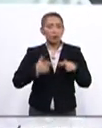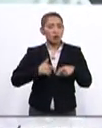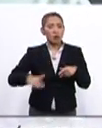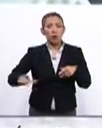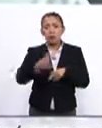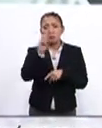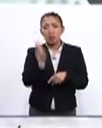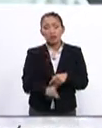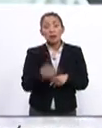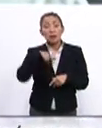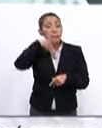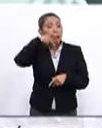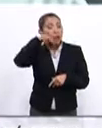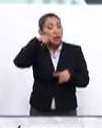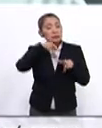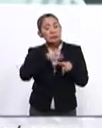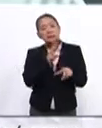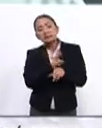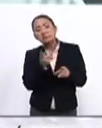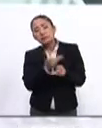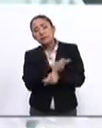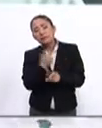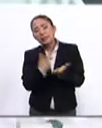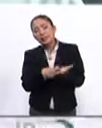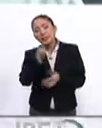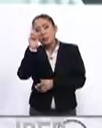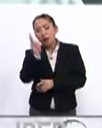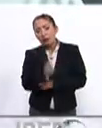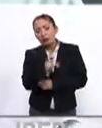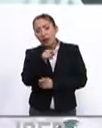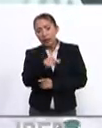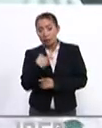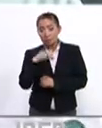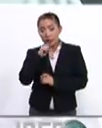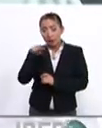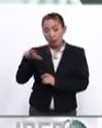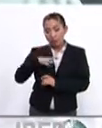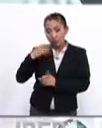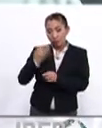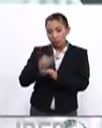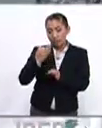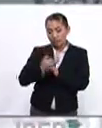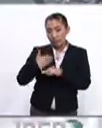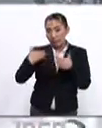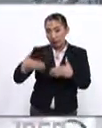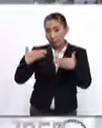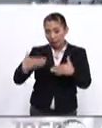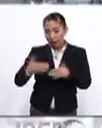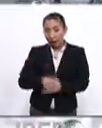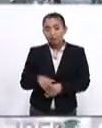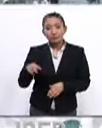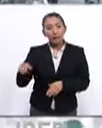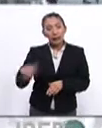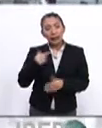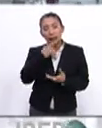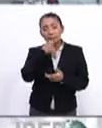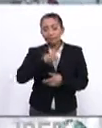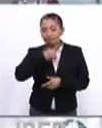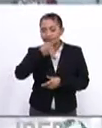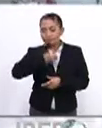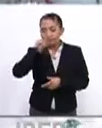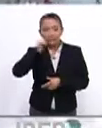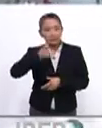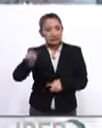y dijo que el Papa sigue de cerca la situación en Venezuela, quien por cierto se encuentra en estos momentos en Panamá y reza,